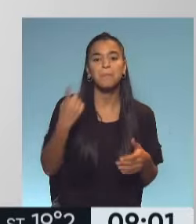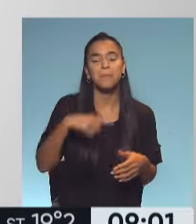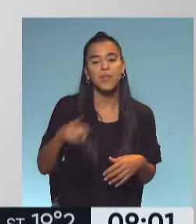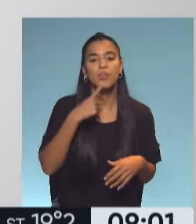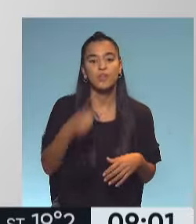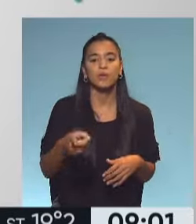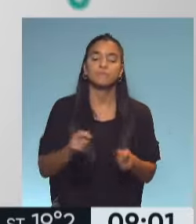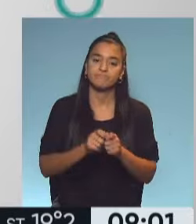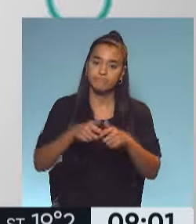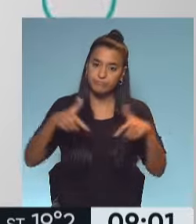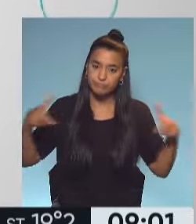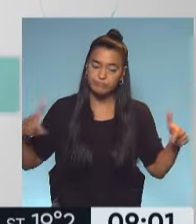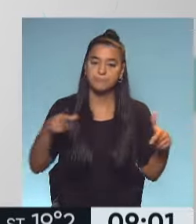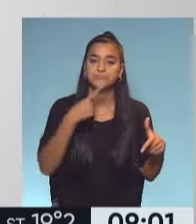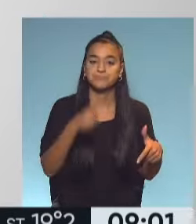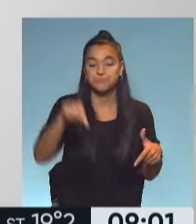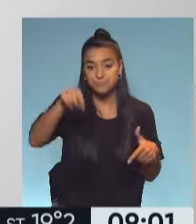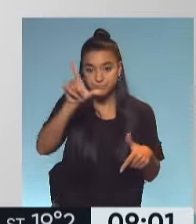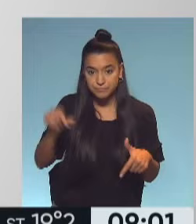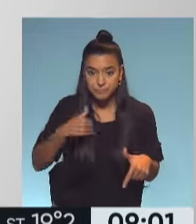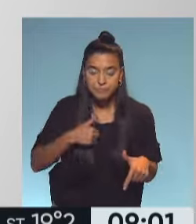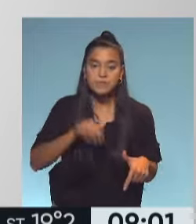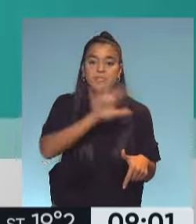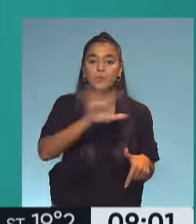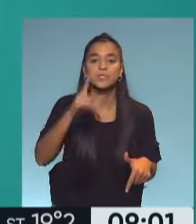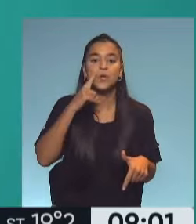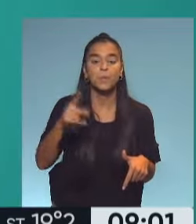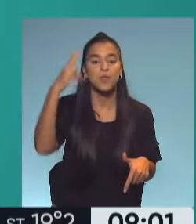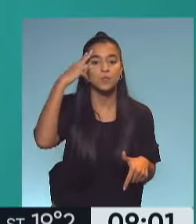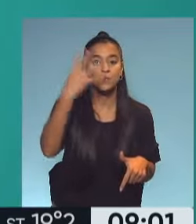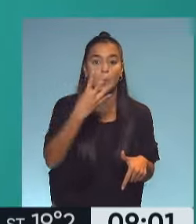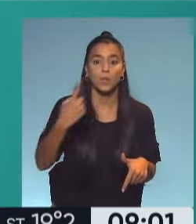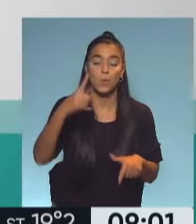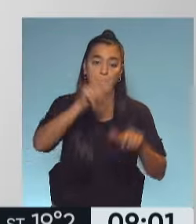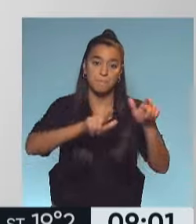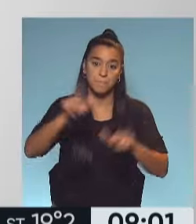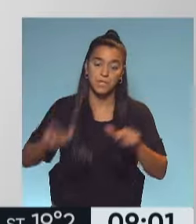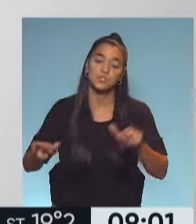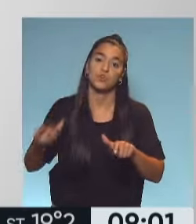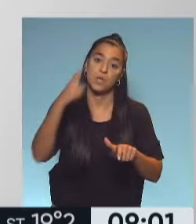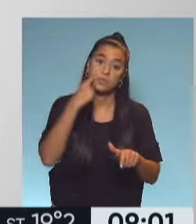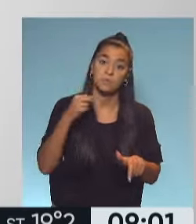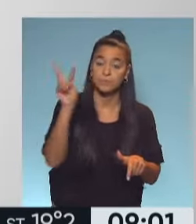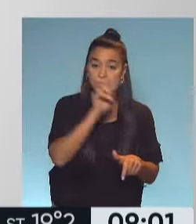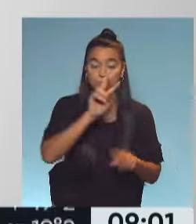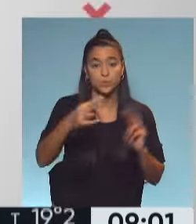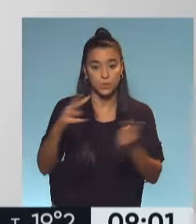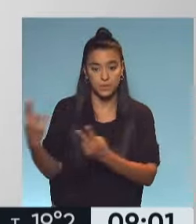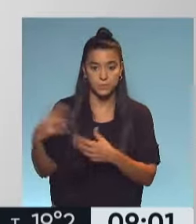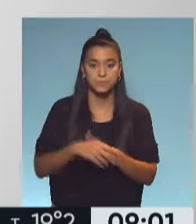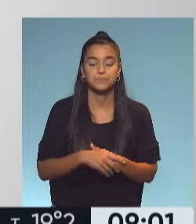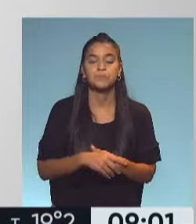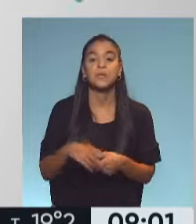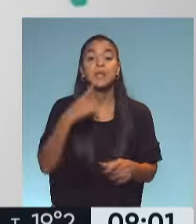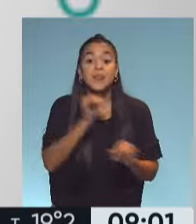sigue creciendo y habla de que en la Argentina también hay 55.941 mujeres y hombres que han perdido la vida. El